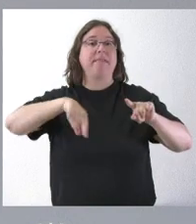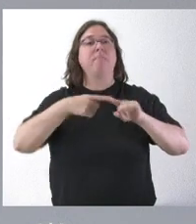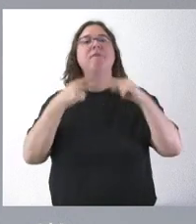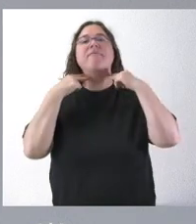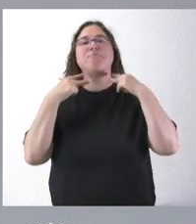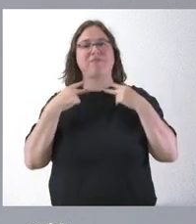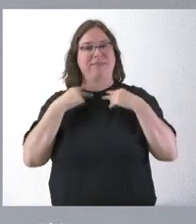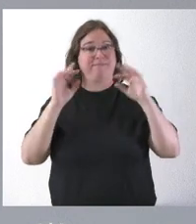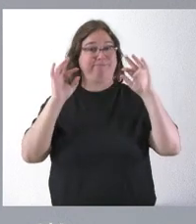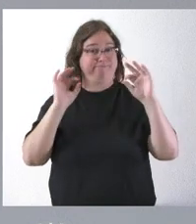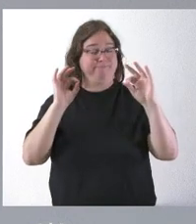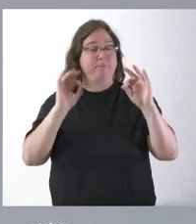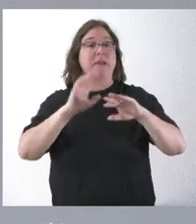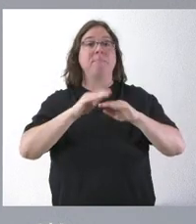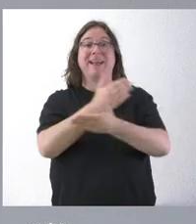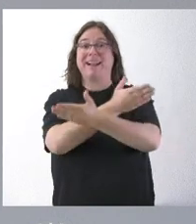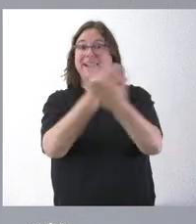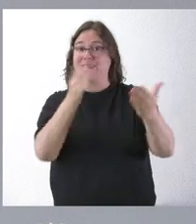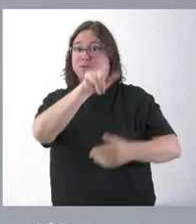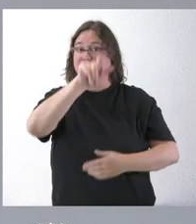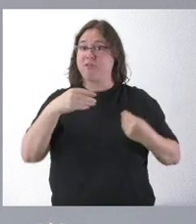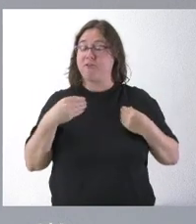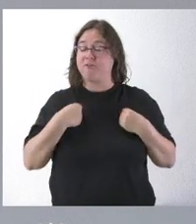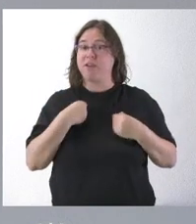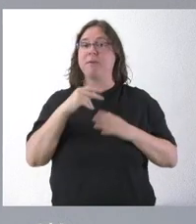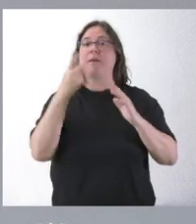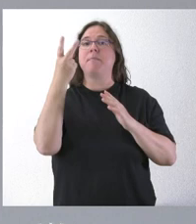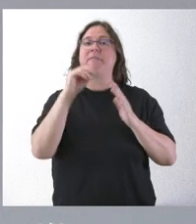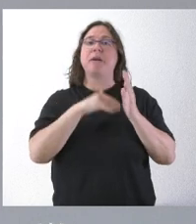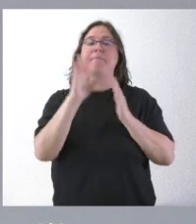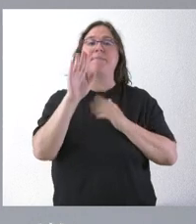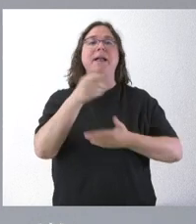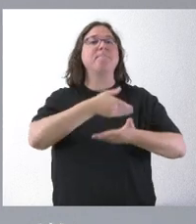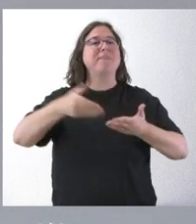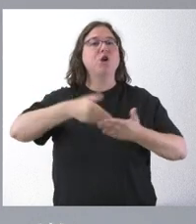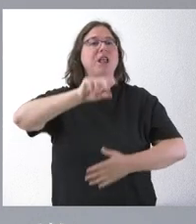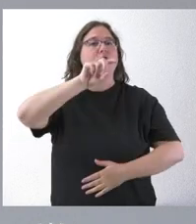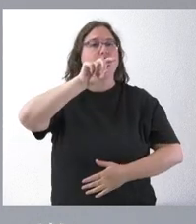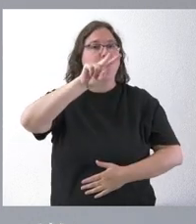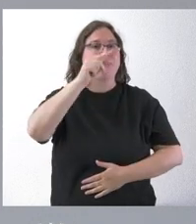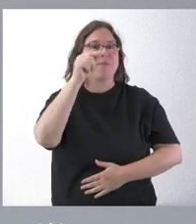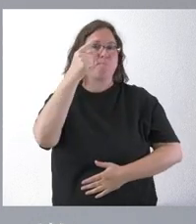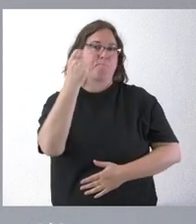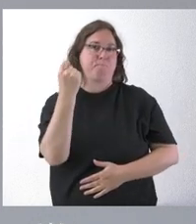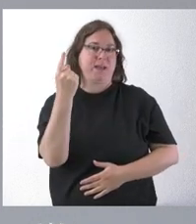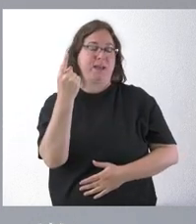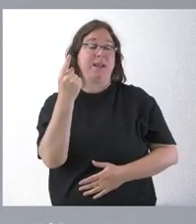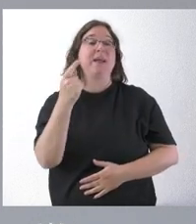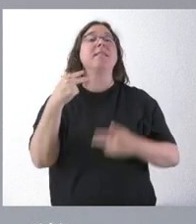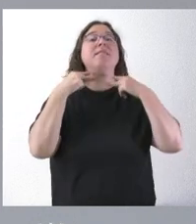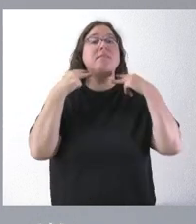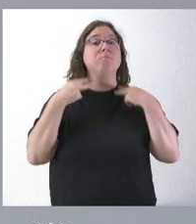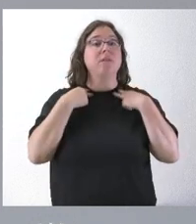concretamente, a los de más de 20.000, 12,4 millones y a las diputaciones provinciales, 10 millones.